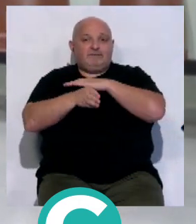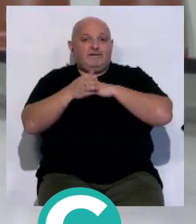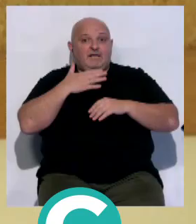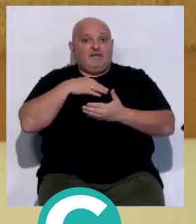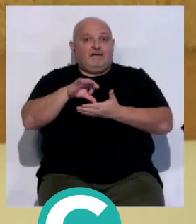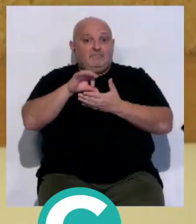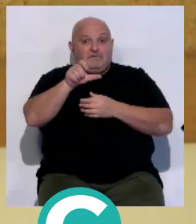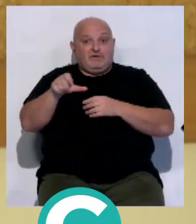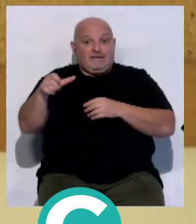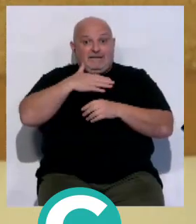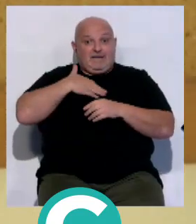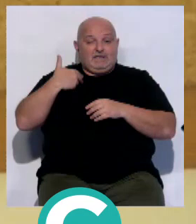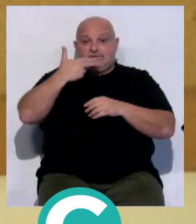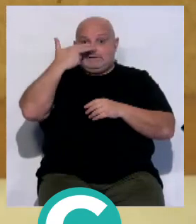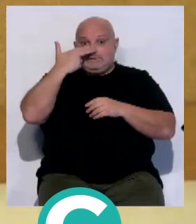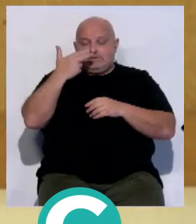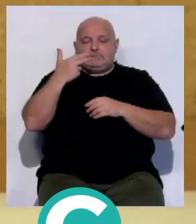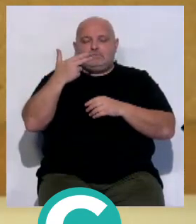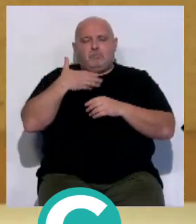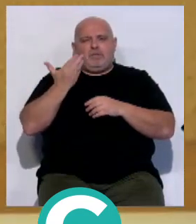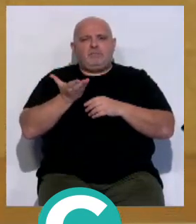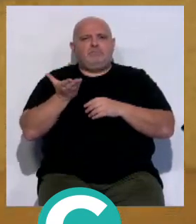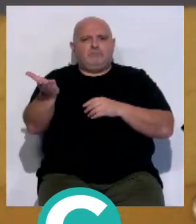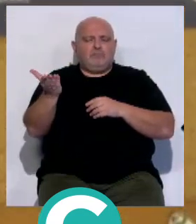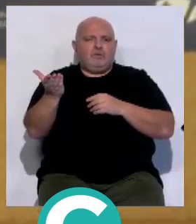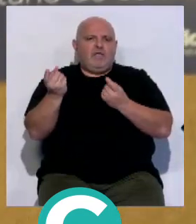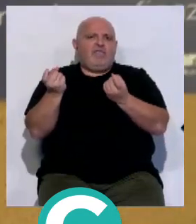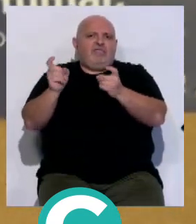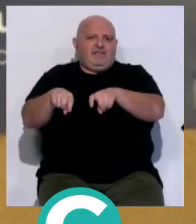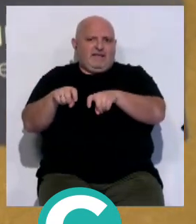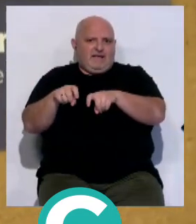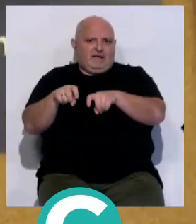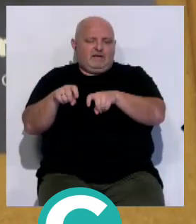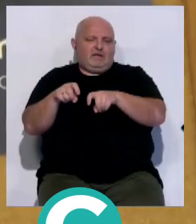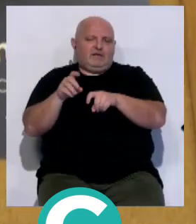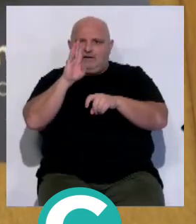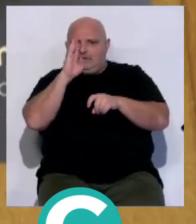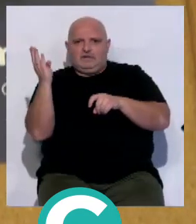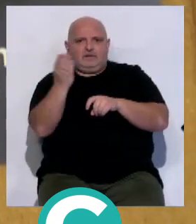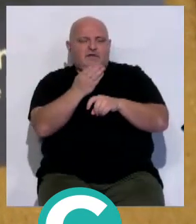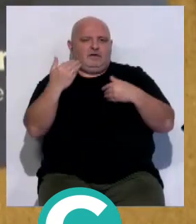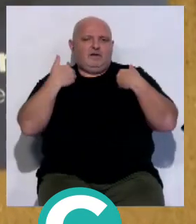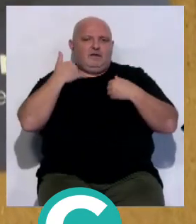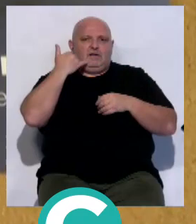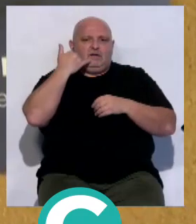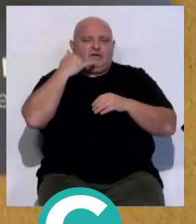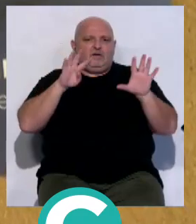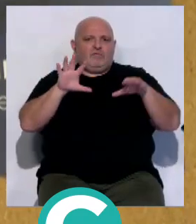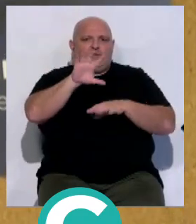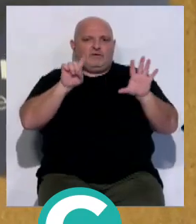servicio las personas interesadas pueden solicitar una cita directamente a través del teléfono